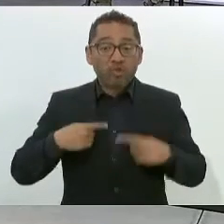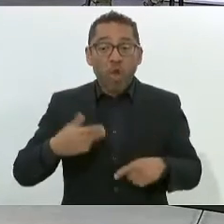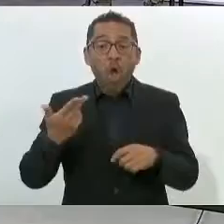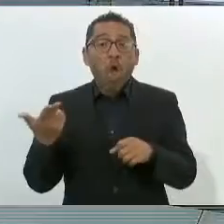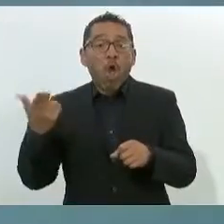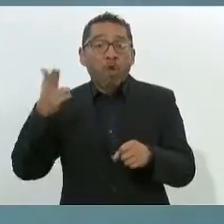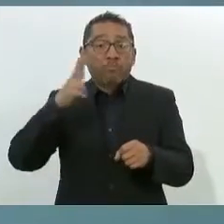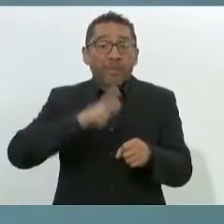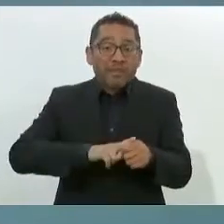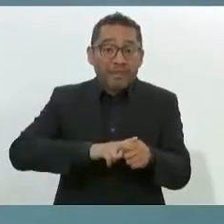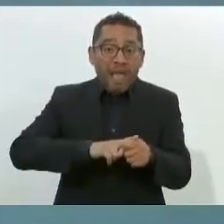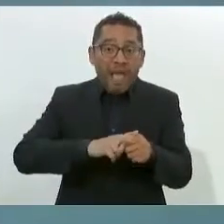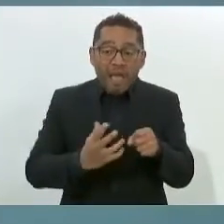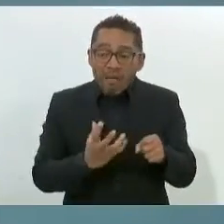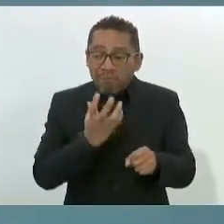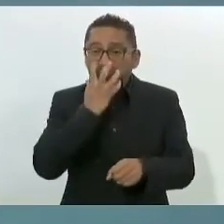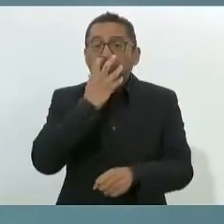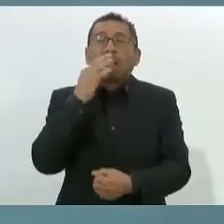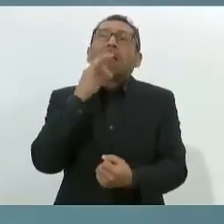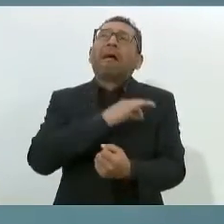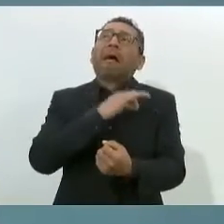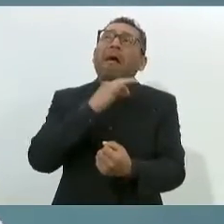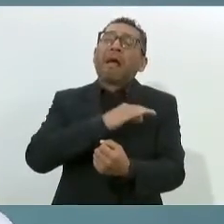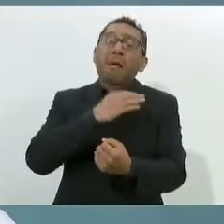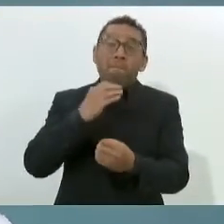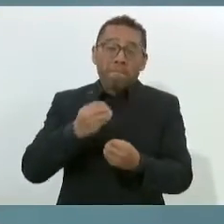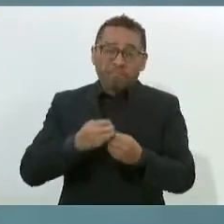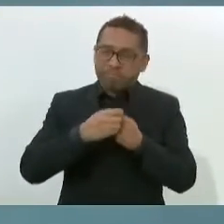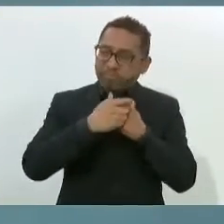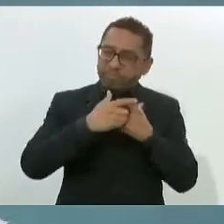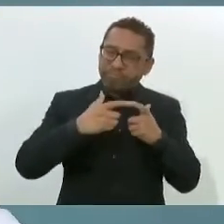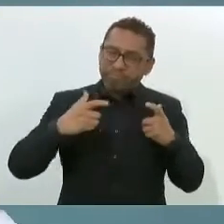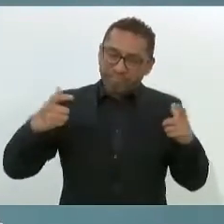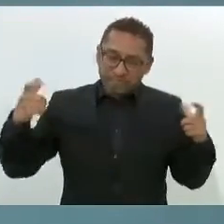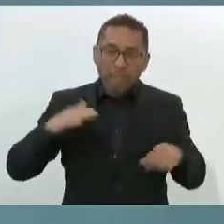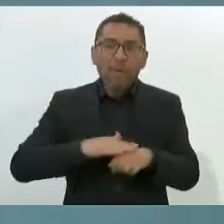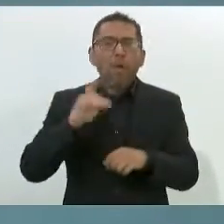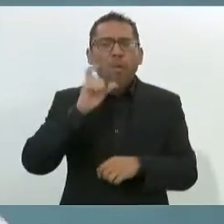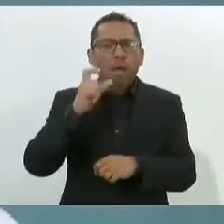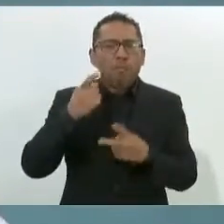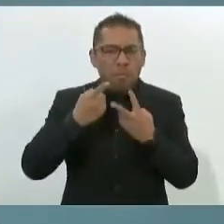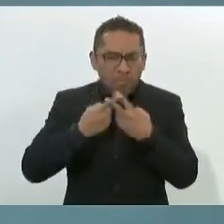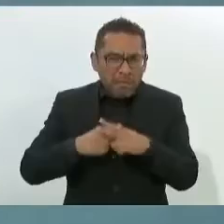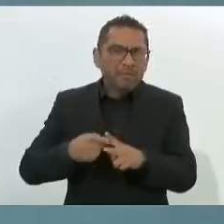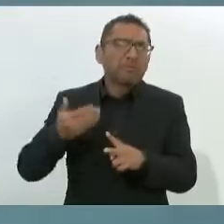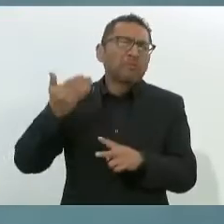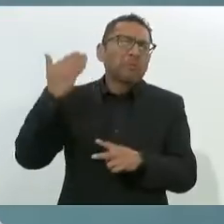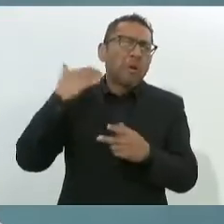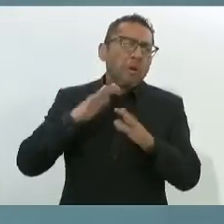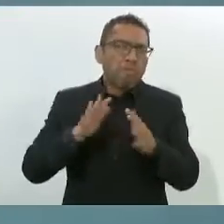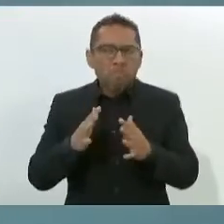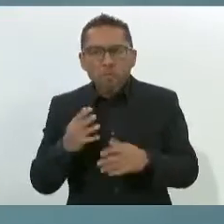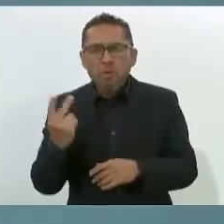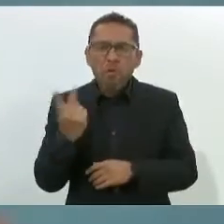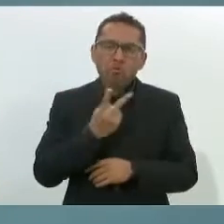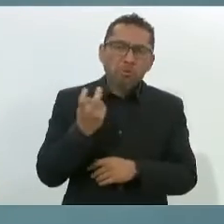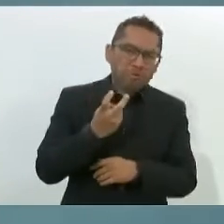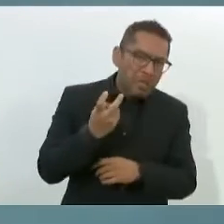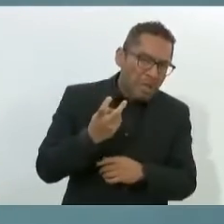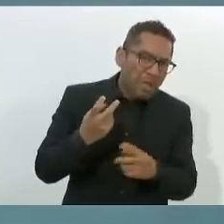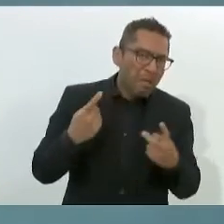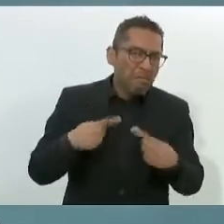empezó la epidemia, en promedio hemos tenido 200 hospitalizados en todo el estado.